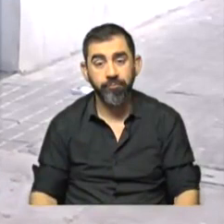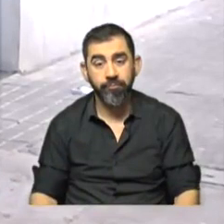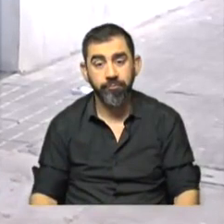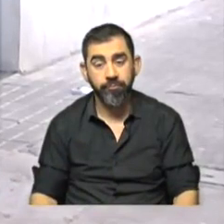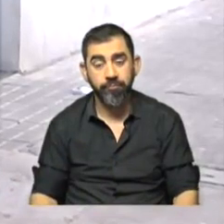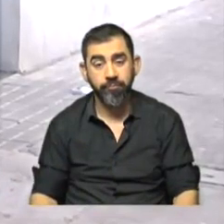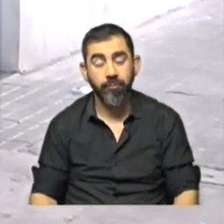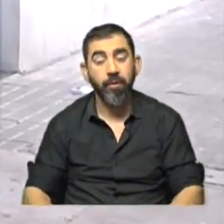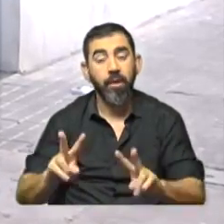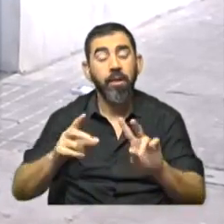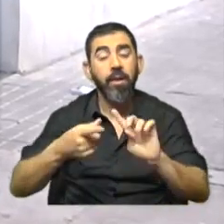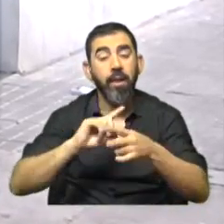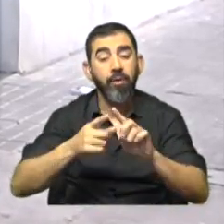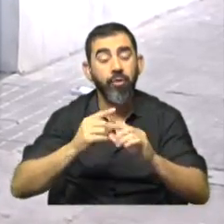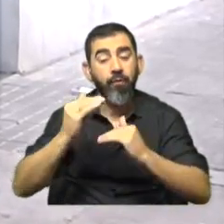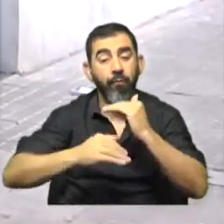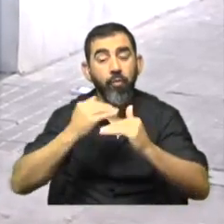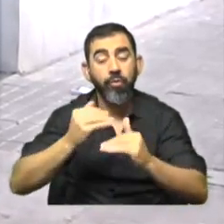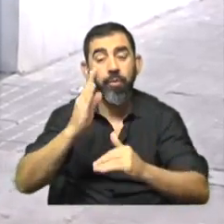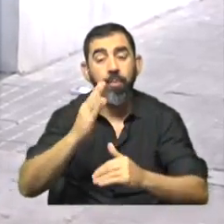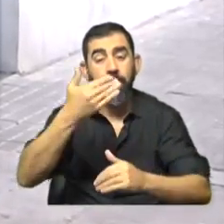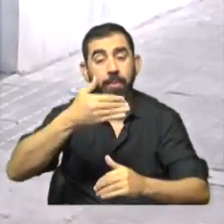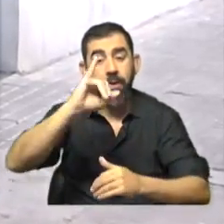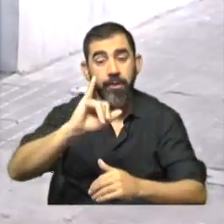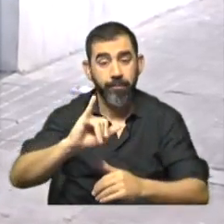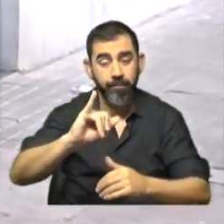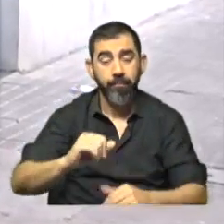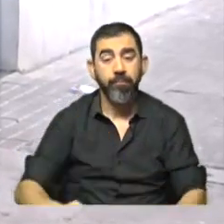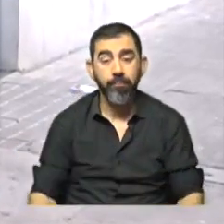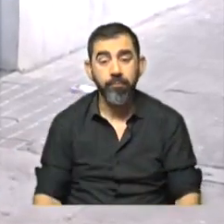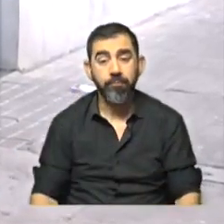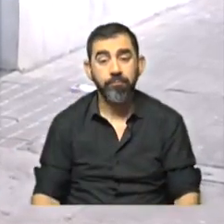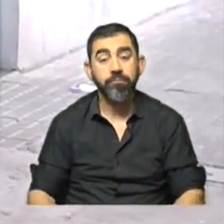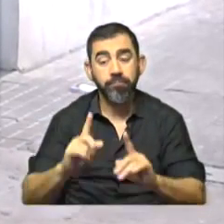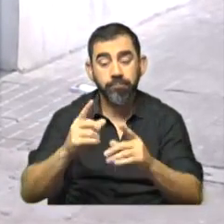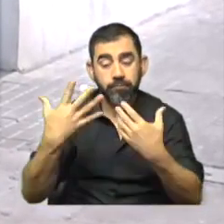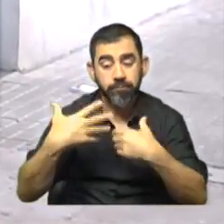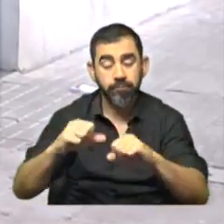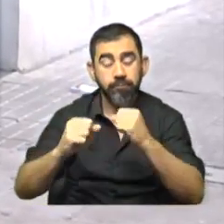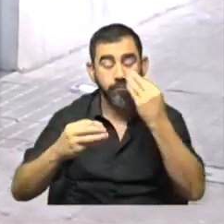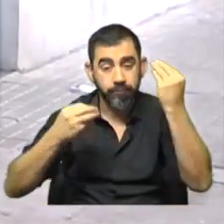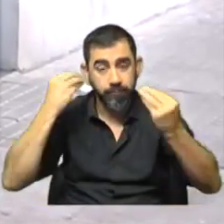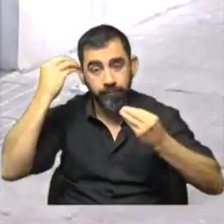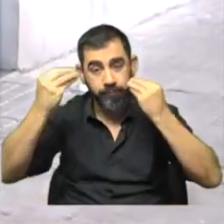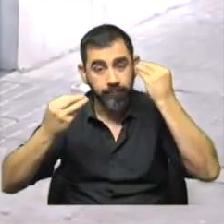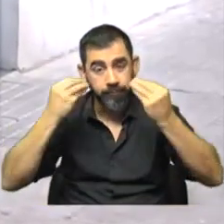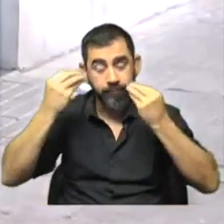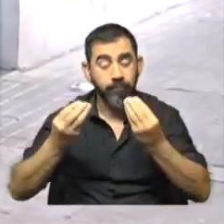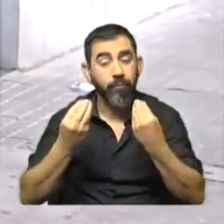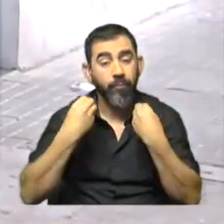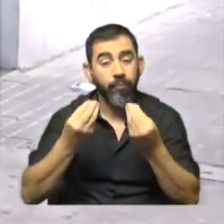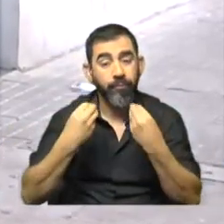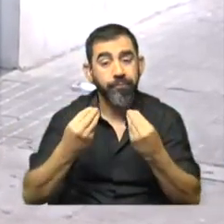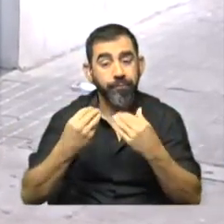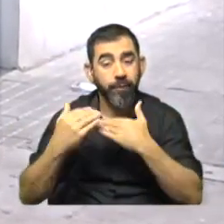en relación a la evolución que ha tenido el Producto Bruto Interno. Y también identificamos con preocupación cómo se está